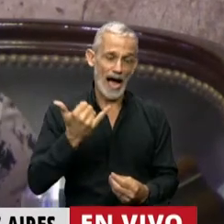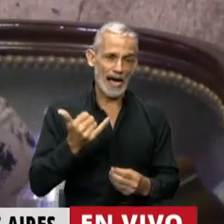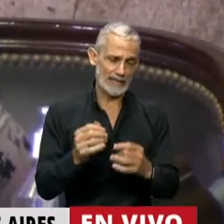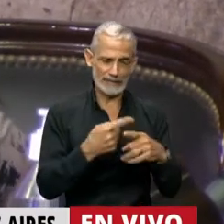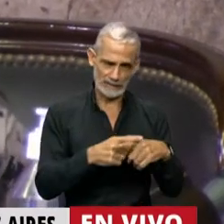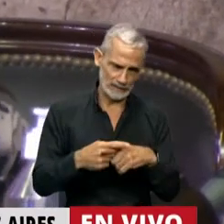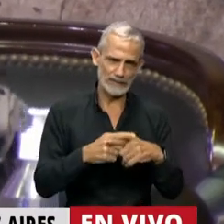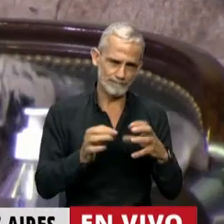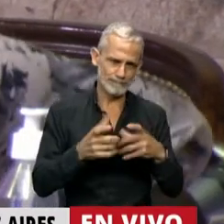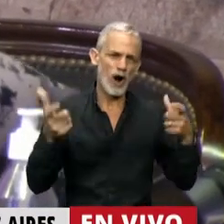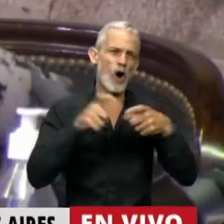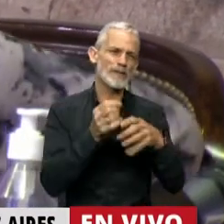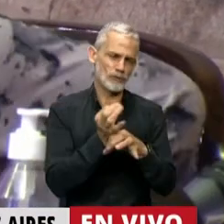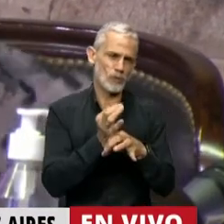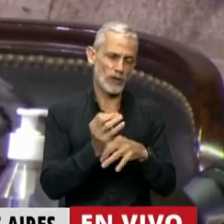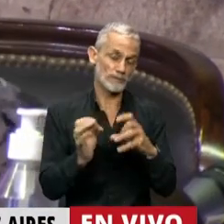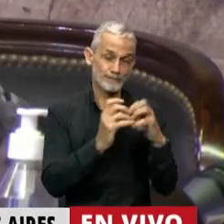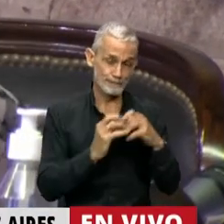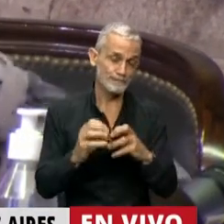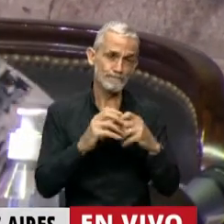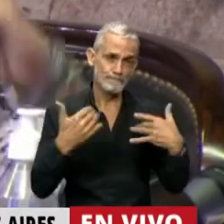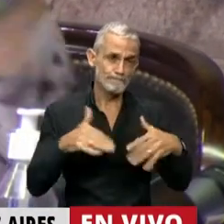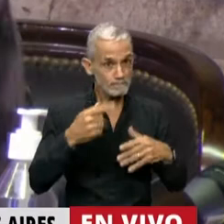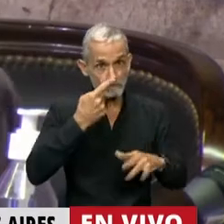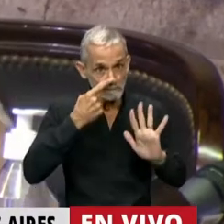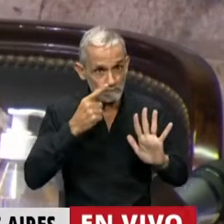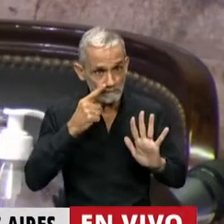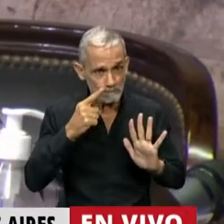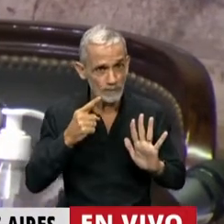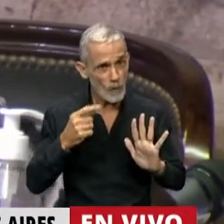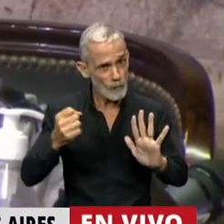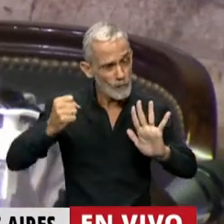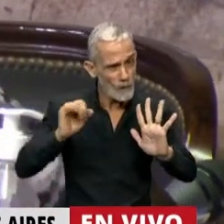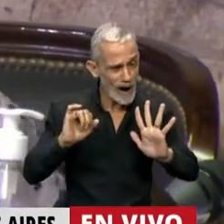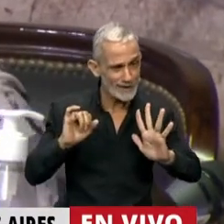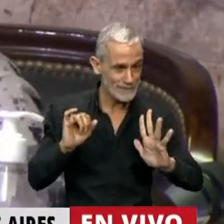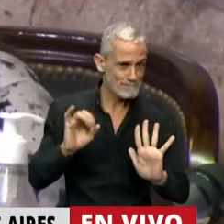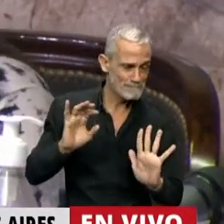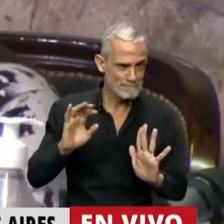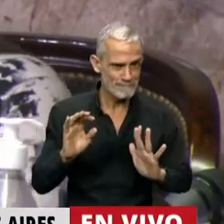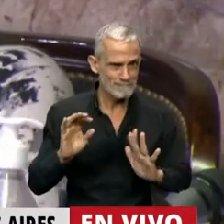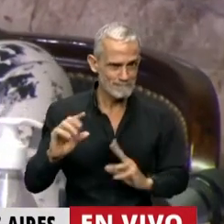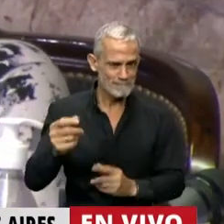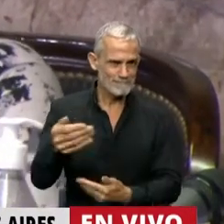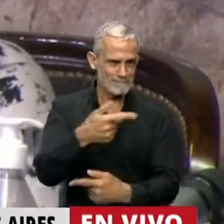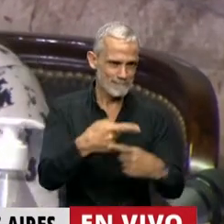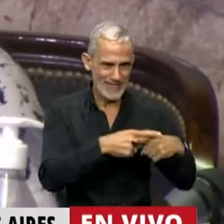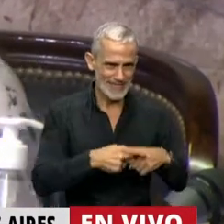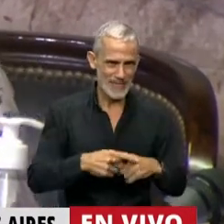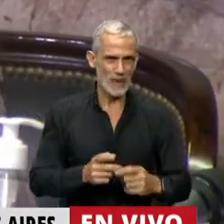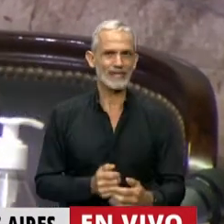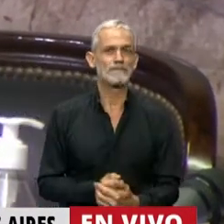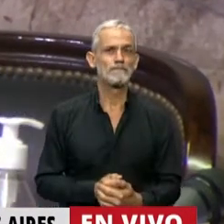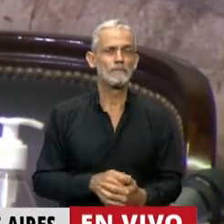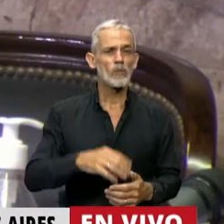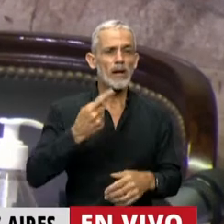debates en la Comisión de Educación, ha sido un interesante, intenso debate, podemos decir. Miren,